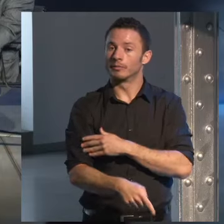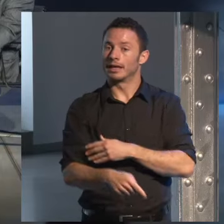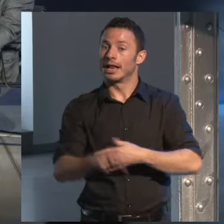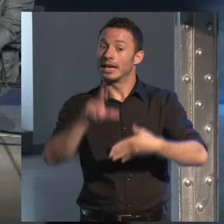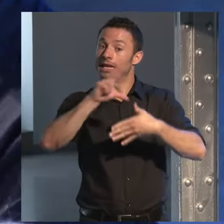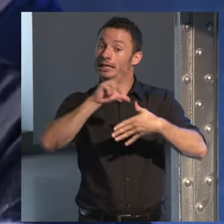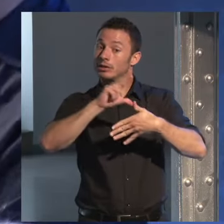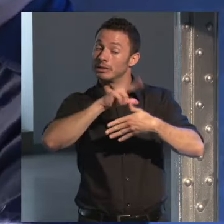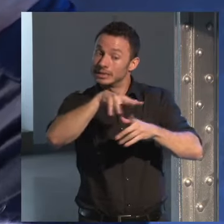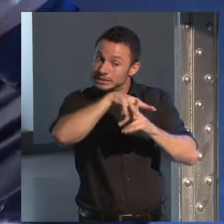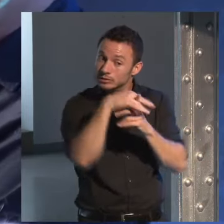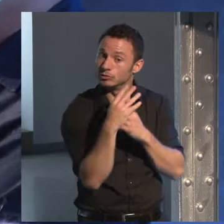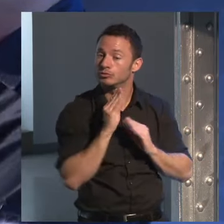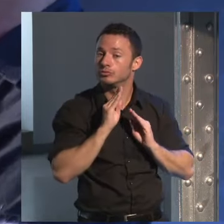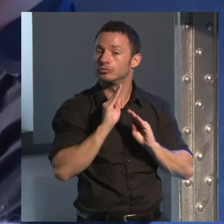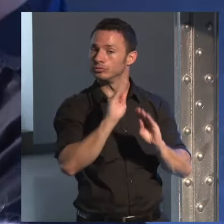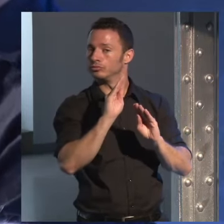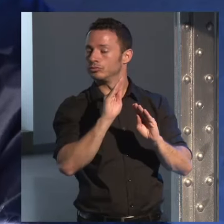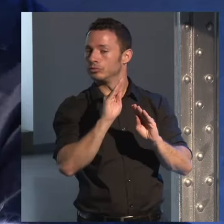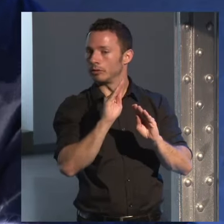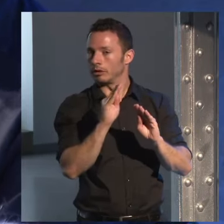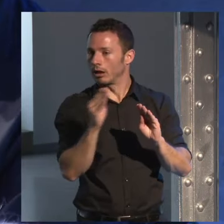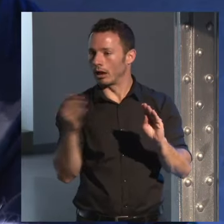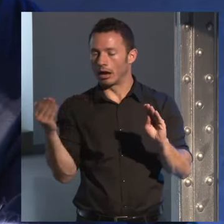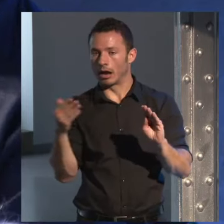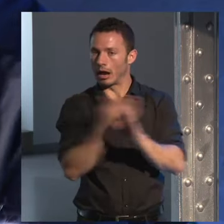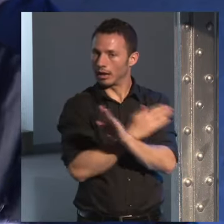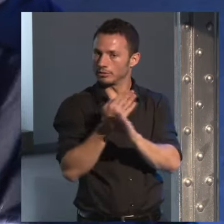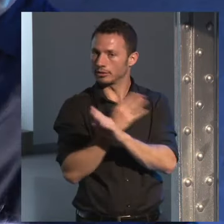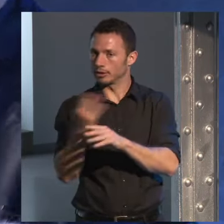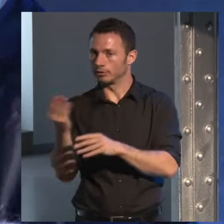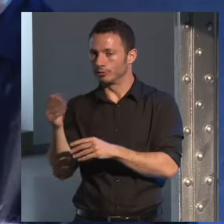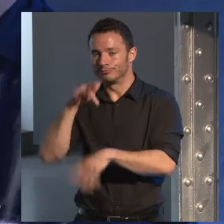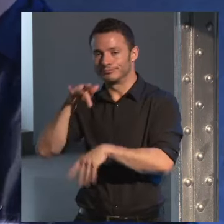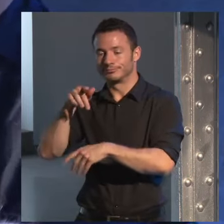lo que sí llama por ejemplo la atención lo comentábamos en la comida es el profundo amor